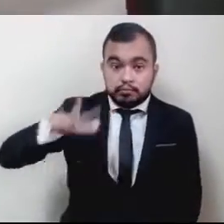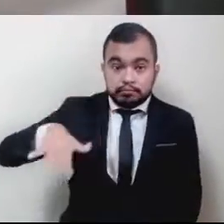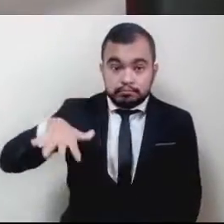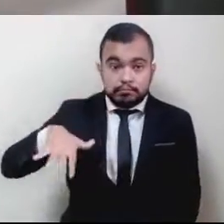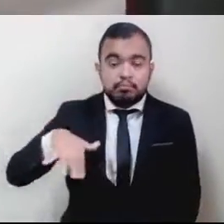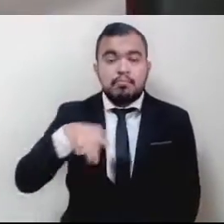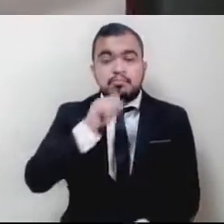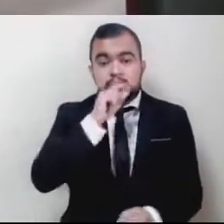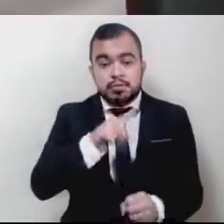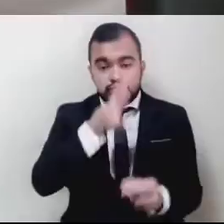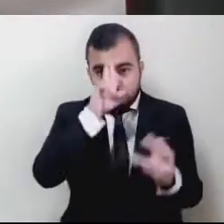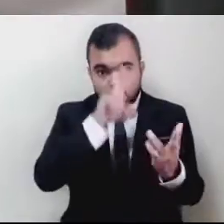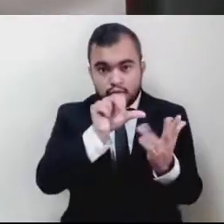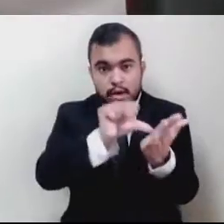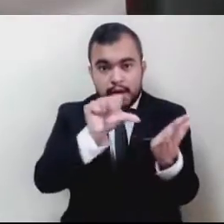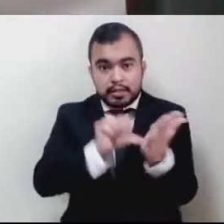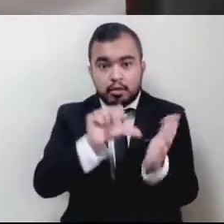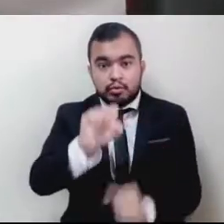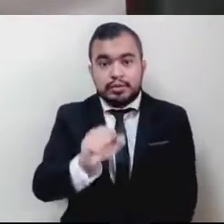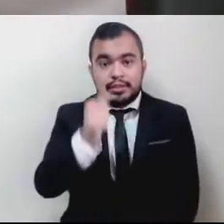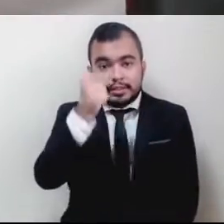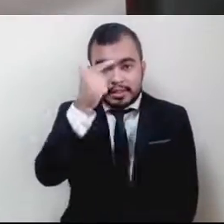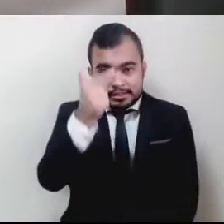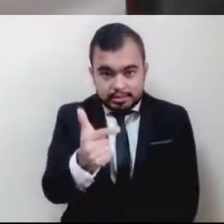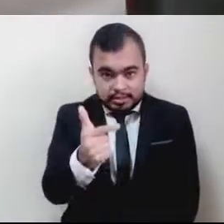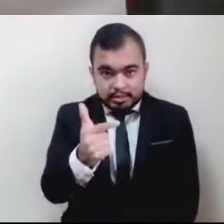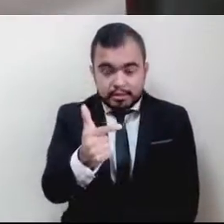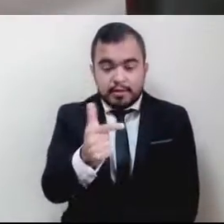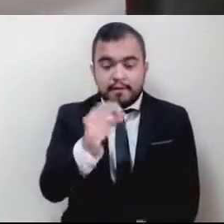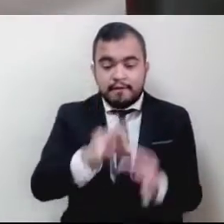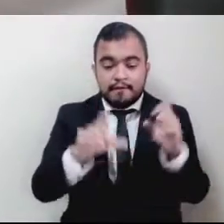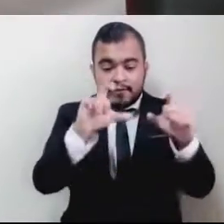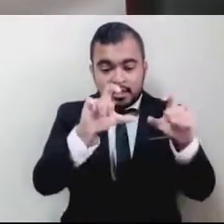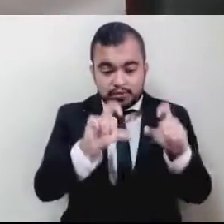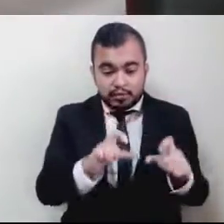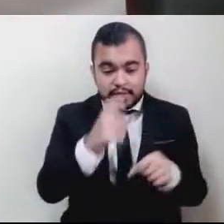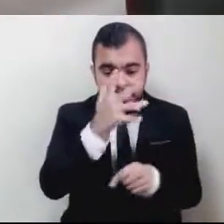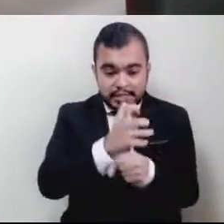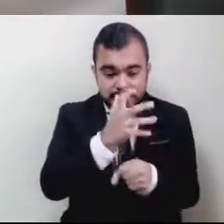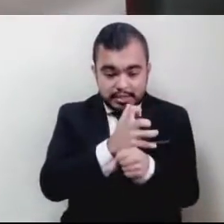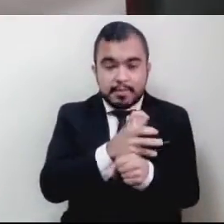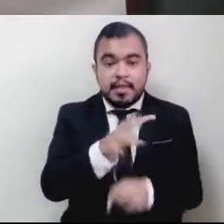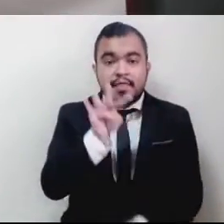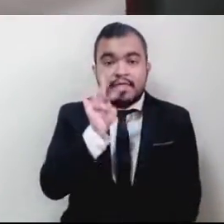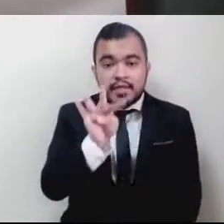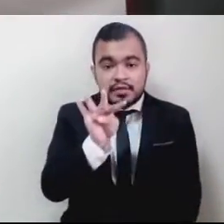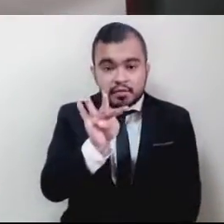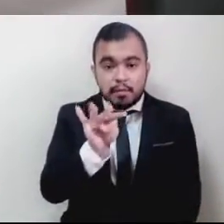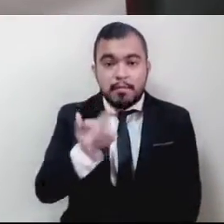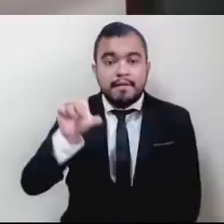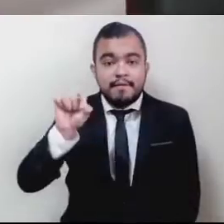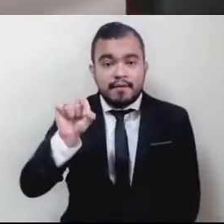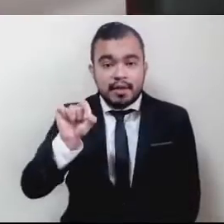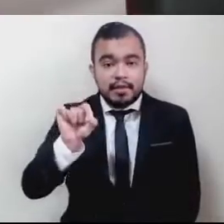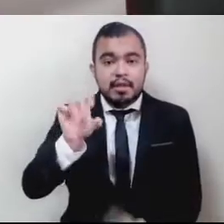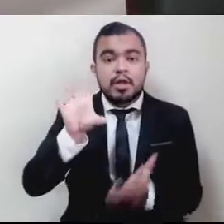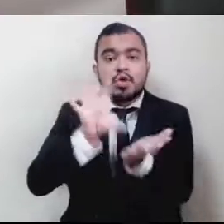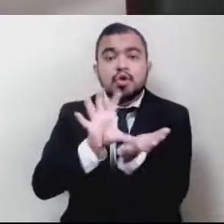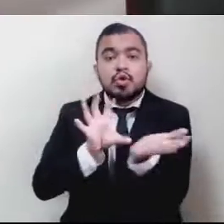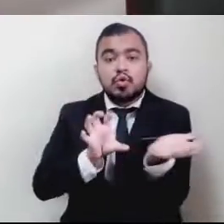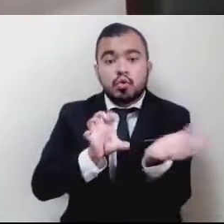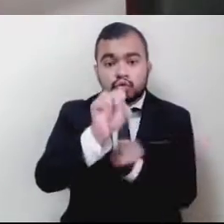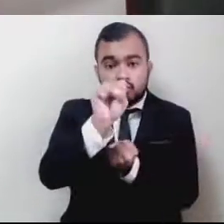77, fracciones quinta, décima novena y vigésima de la Constitución Política del Estado